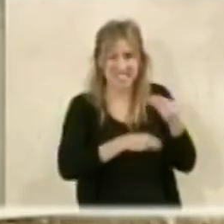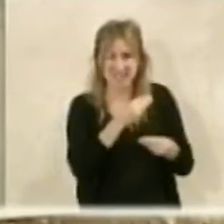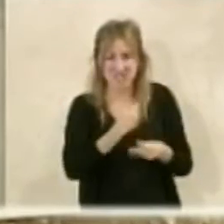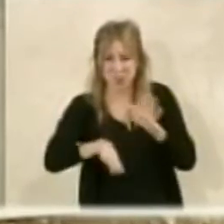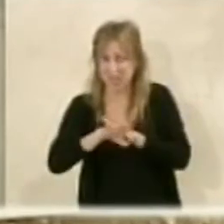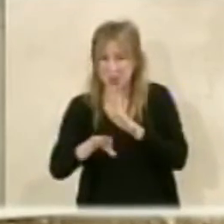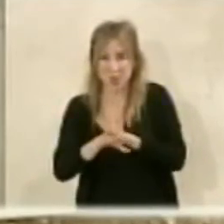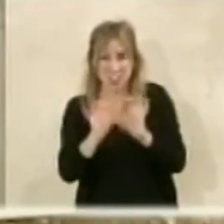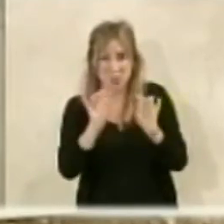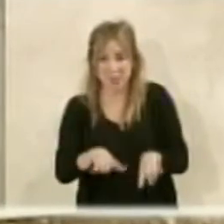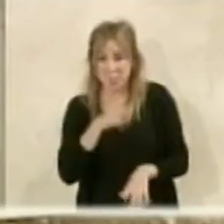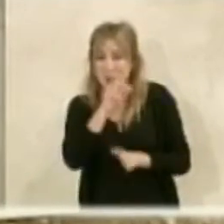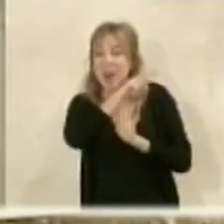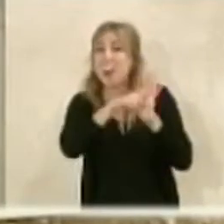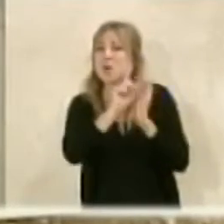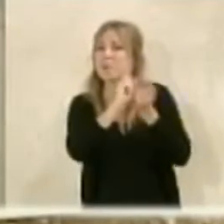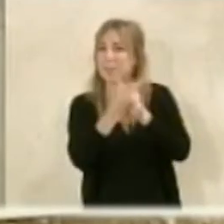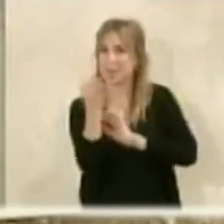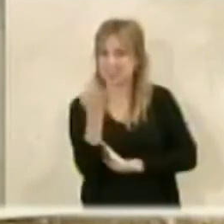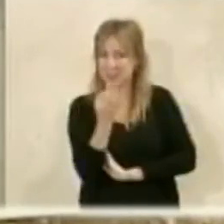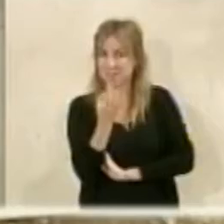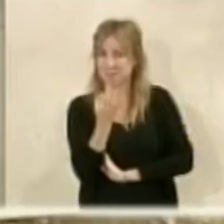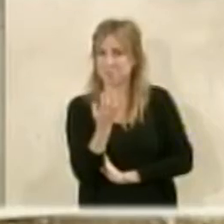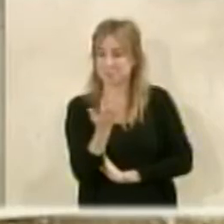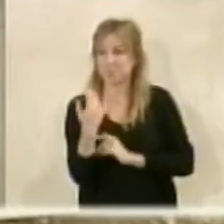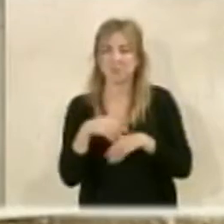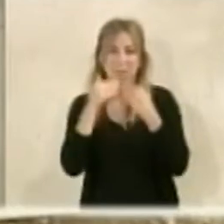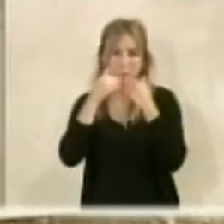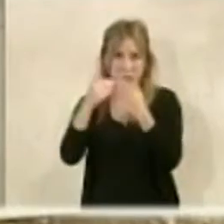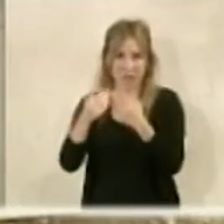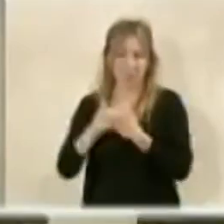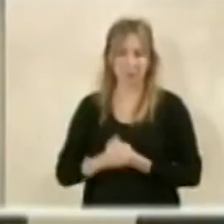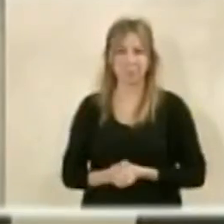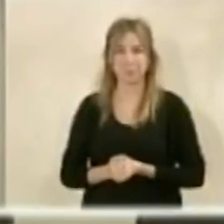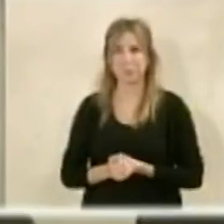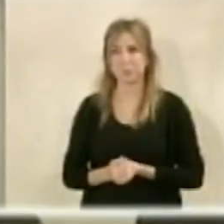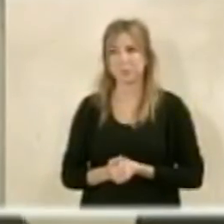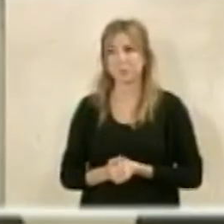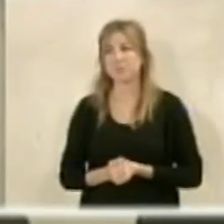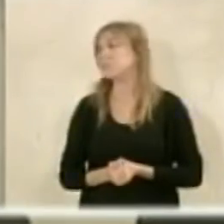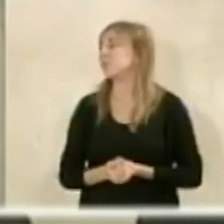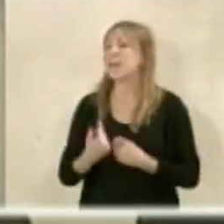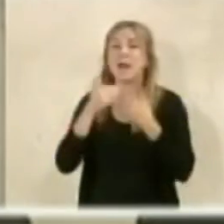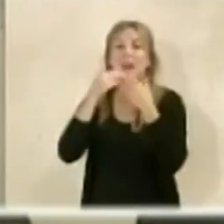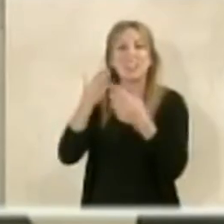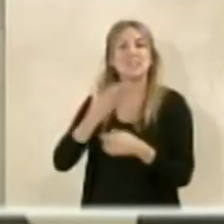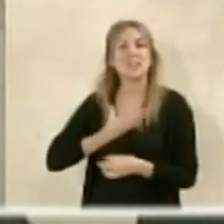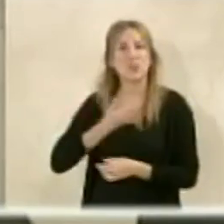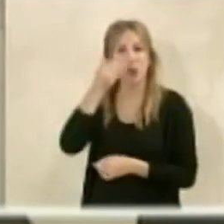que se van a seguir haciendo si no se cambia la normativa en todos los aspectos muchas gracias señor alcalde Muchas gracias señor Cazorla